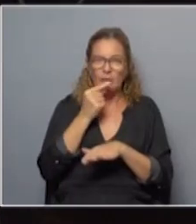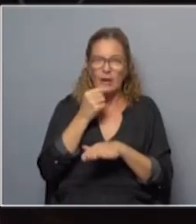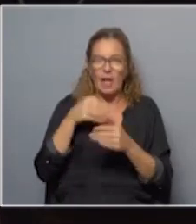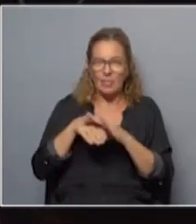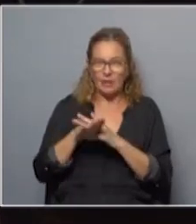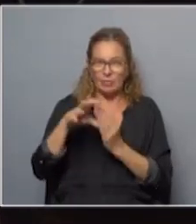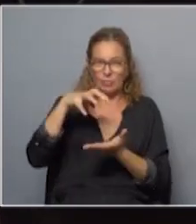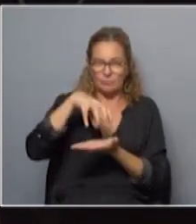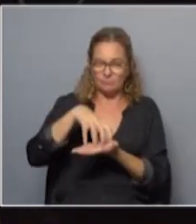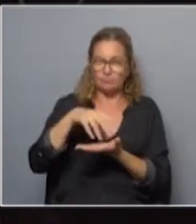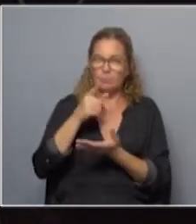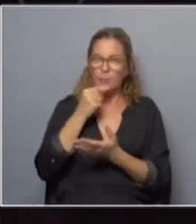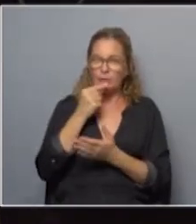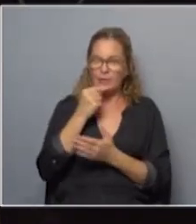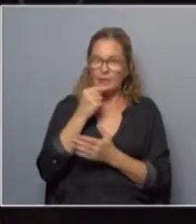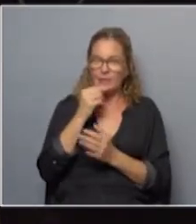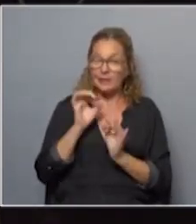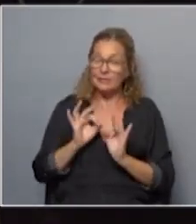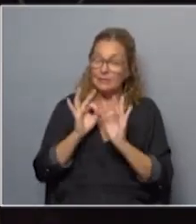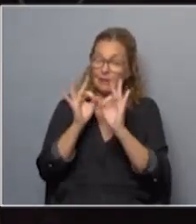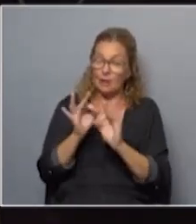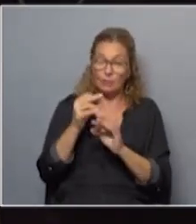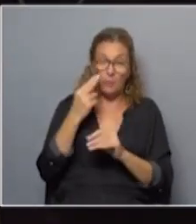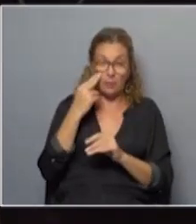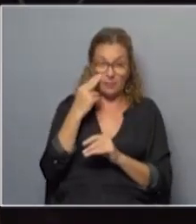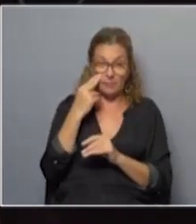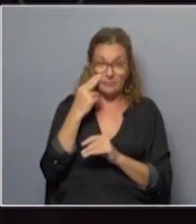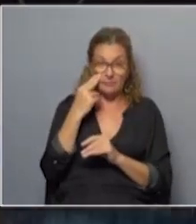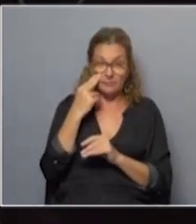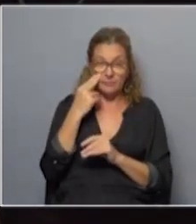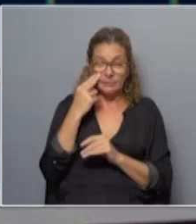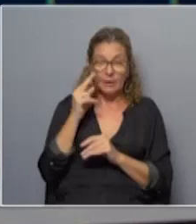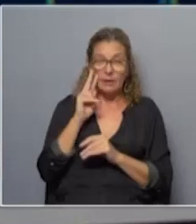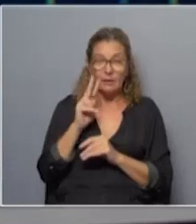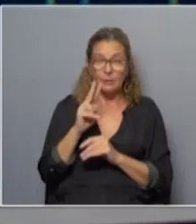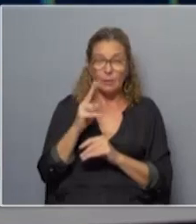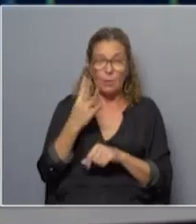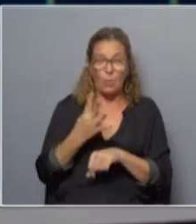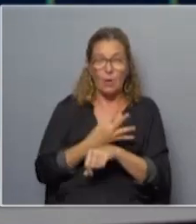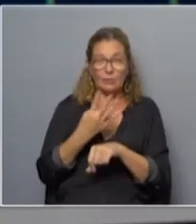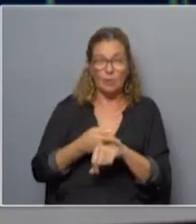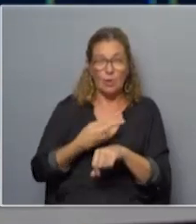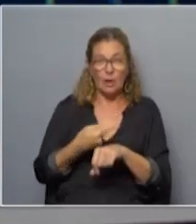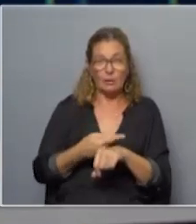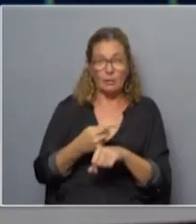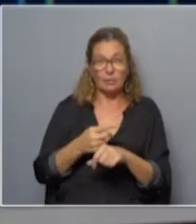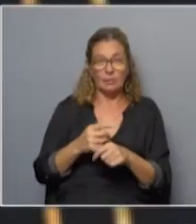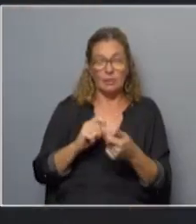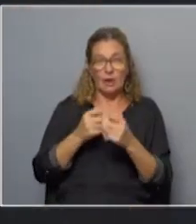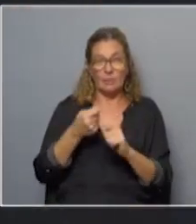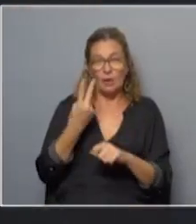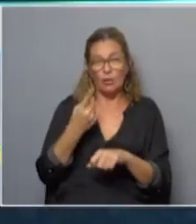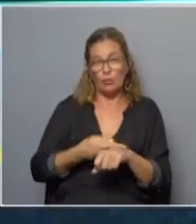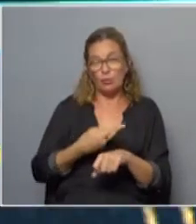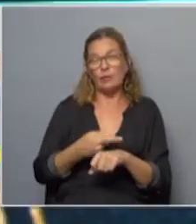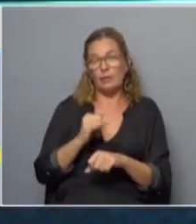de la comisaría ya está llegando este problema pero esto puede tener que ver con esto de las 4 horas en vez de las 2 horas yo tengo que